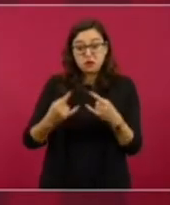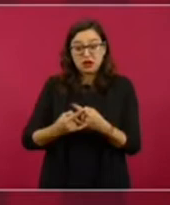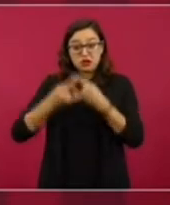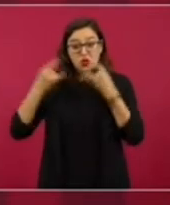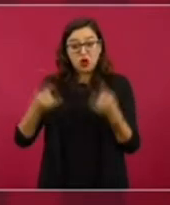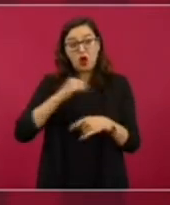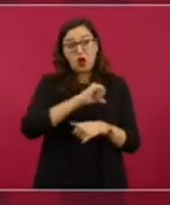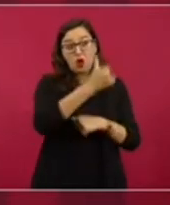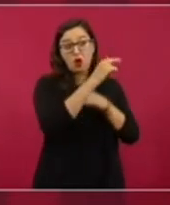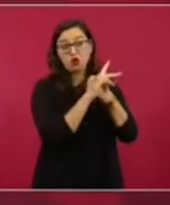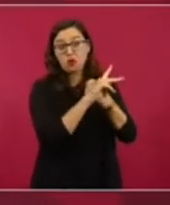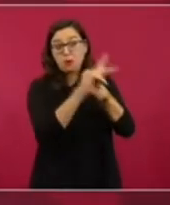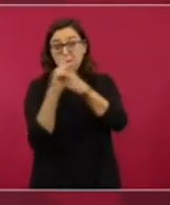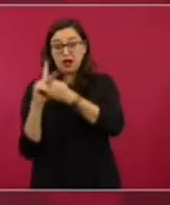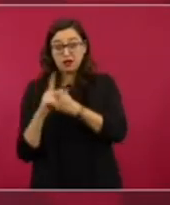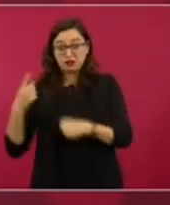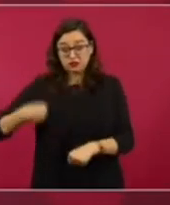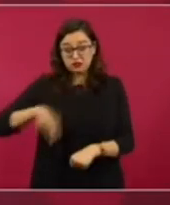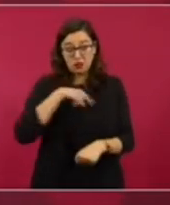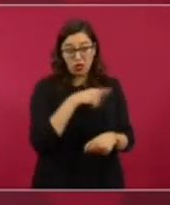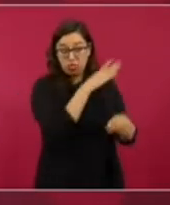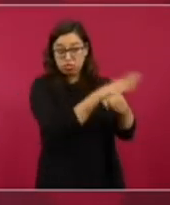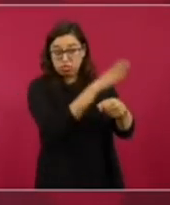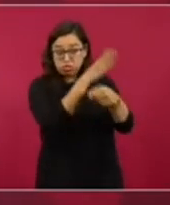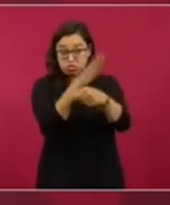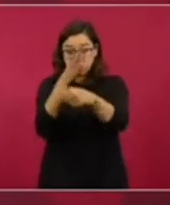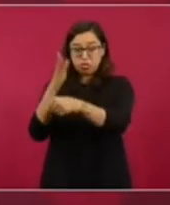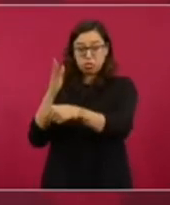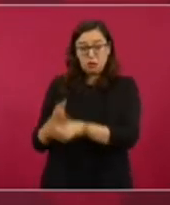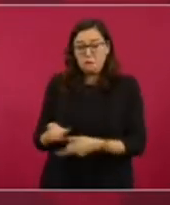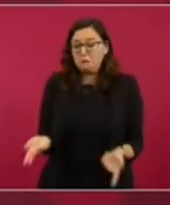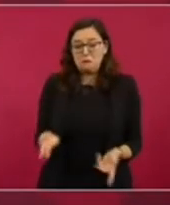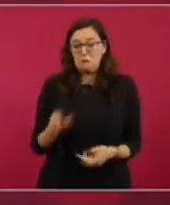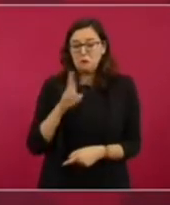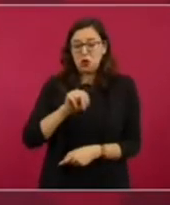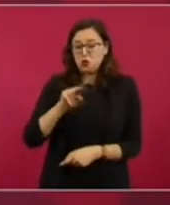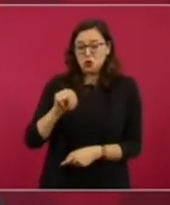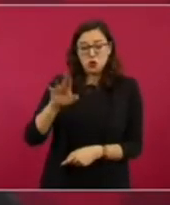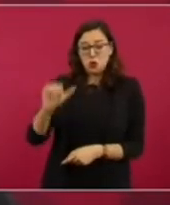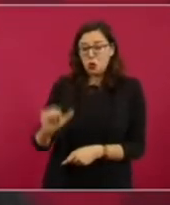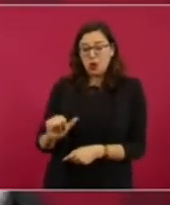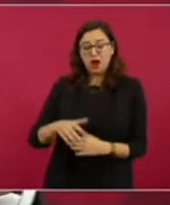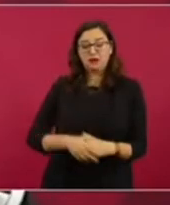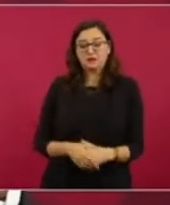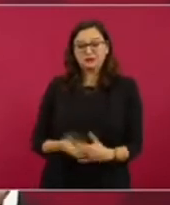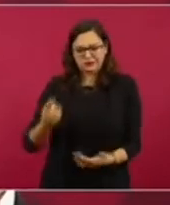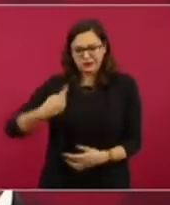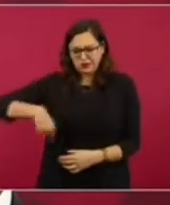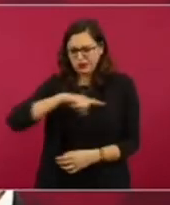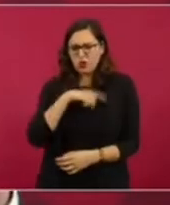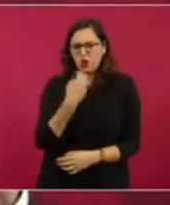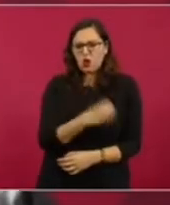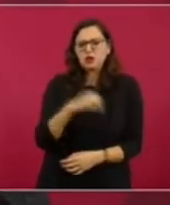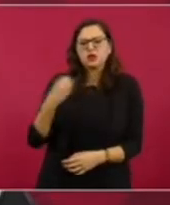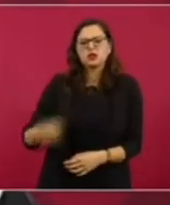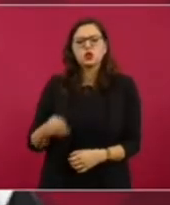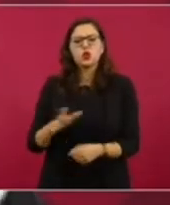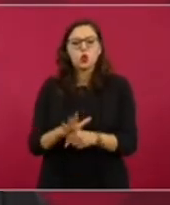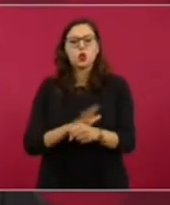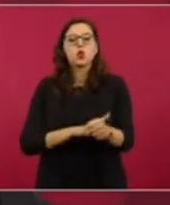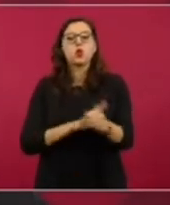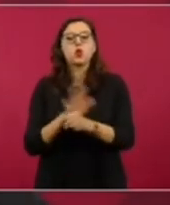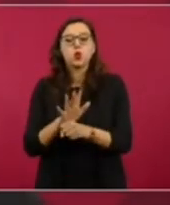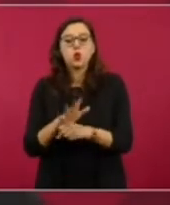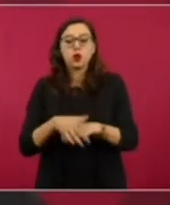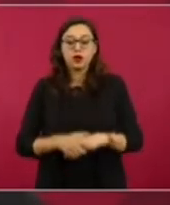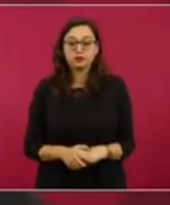¿A qué estamos obligados, México? Bueno, estaríamos obligados si el Consejo de Seguridad de la ONU aplica